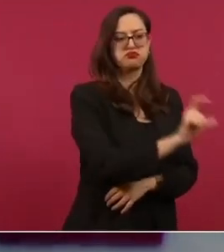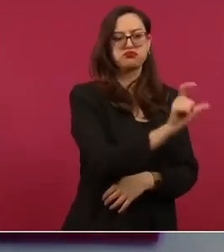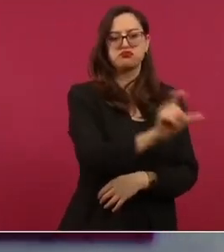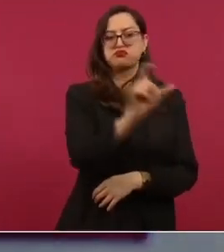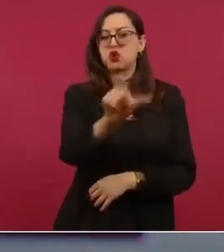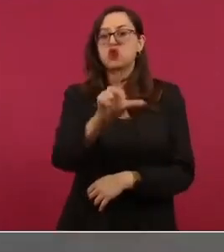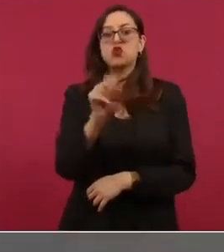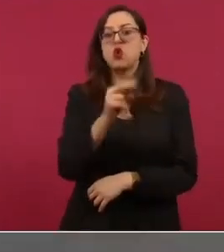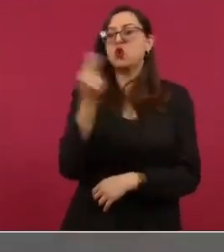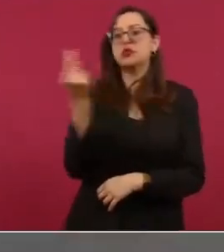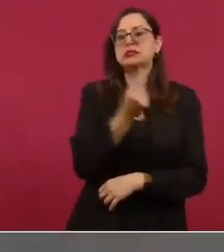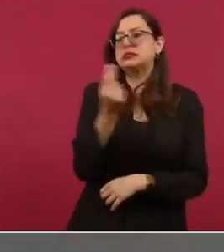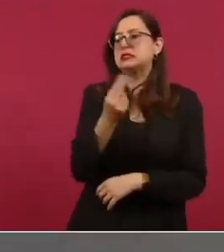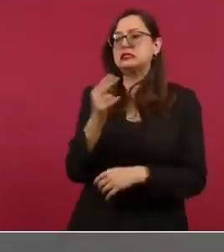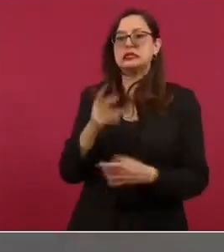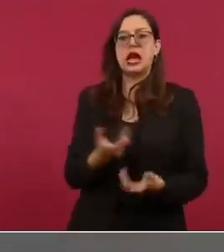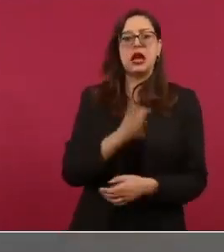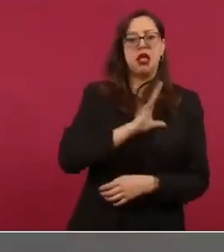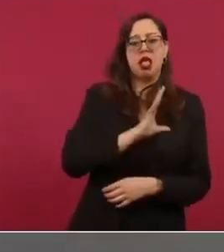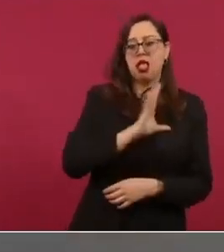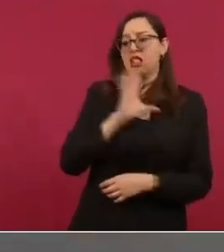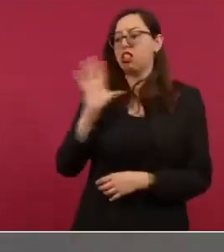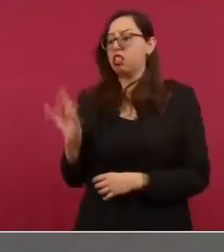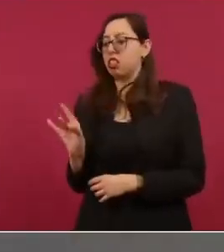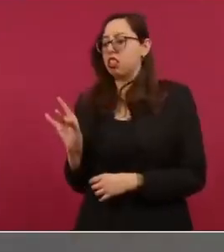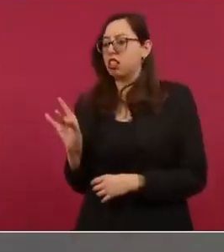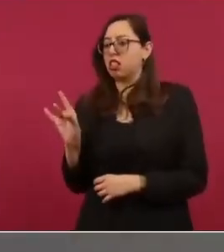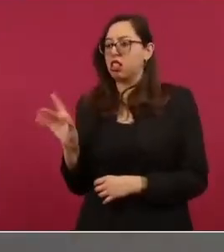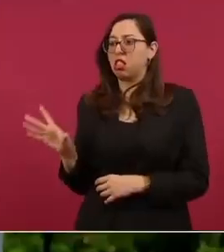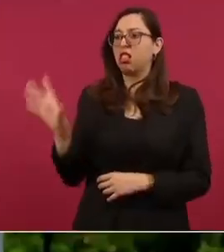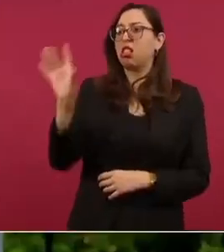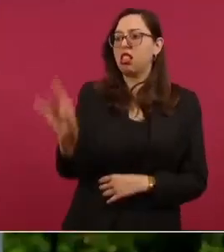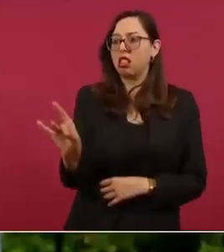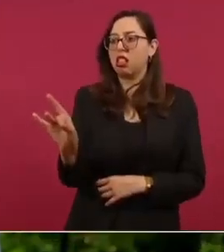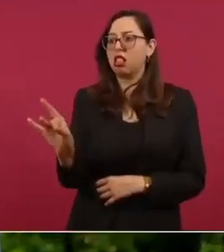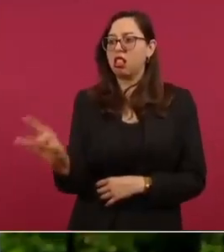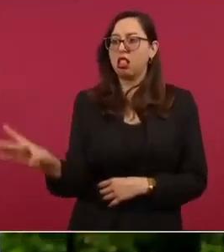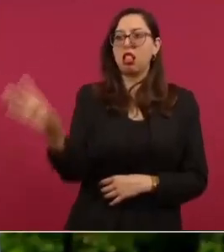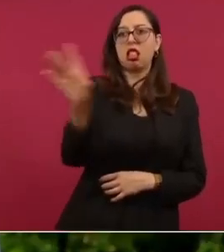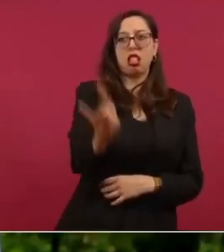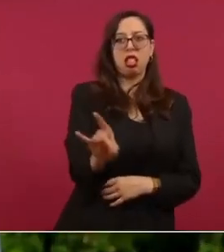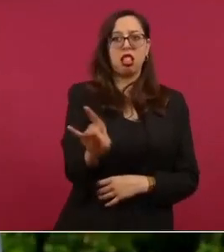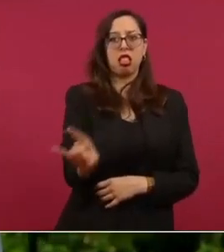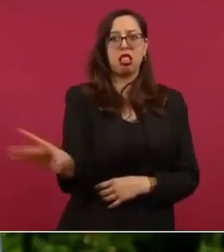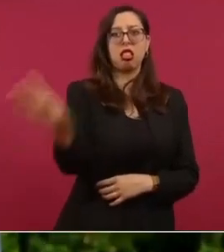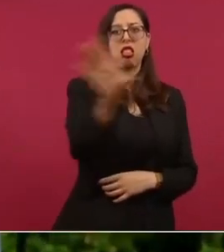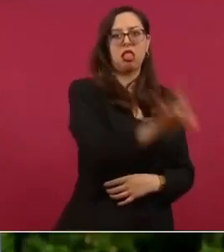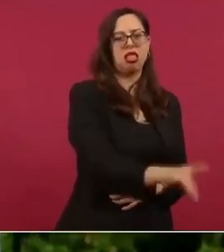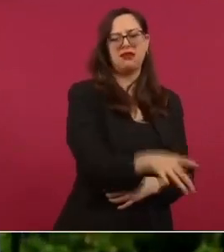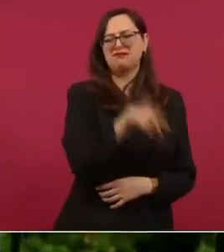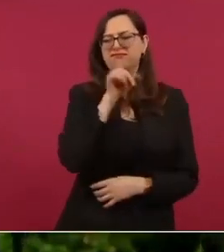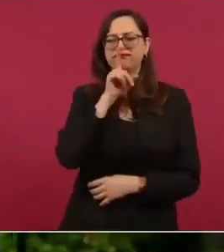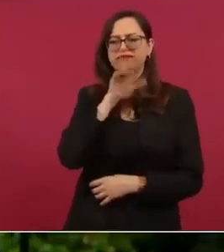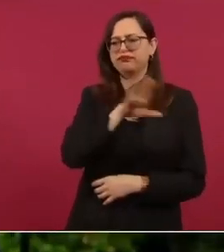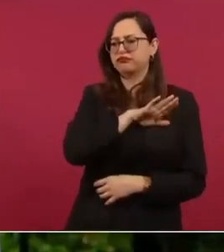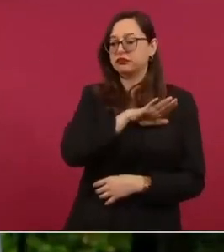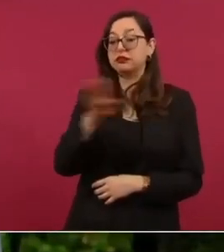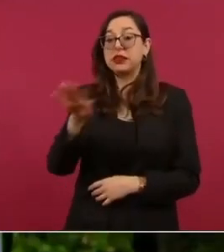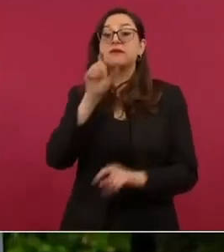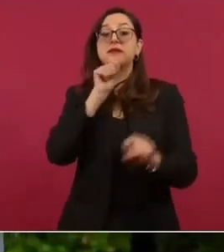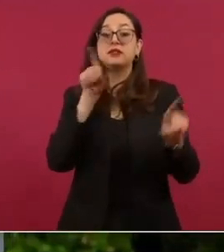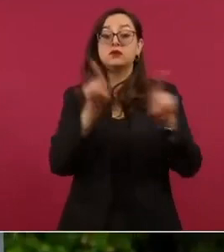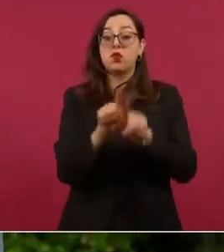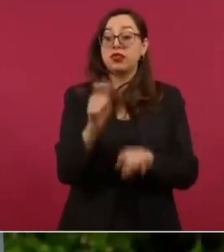intermediación y no se entregue dinero en efectivo que no haya la tentación